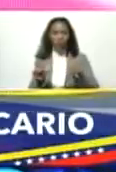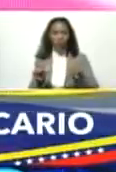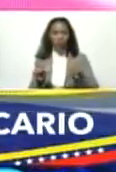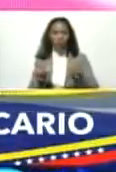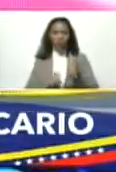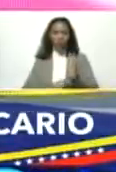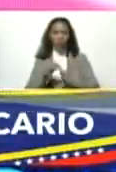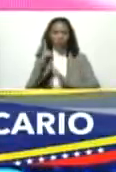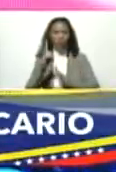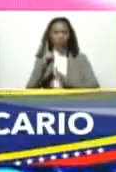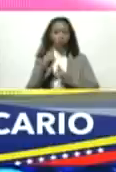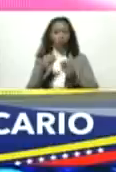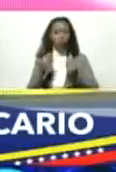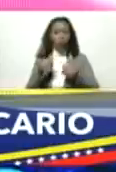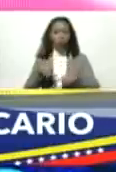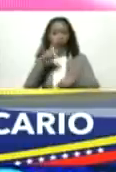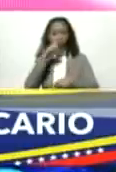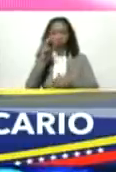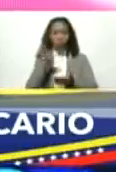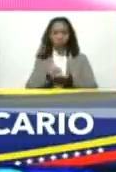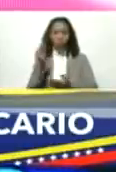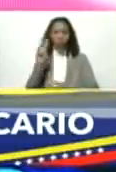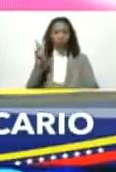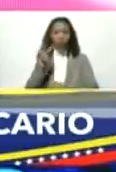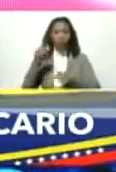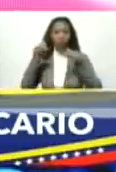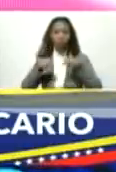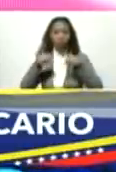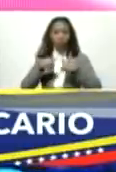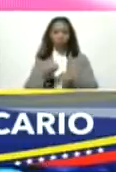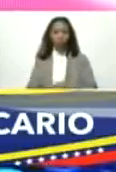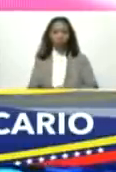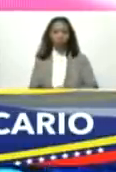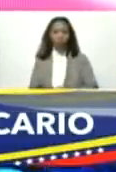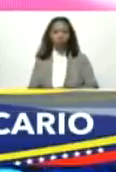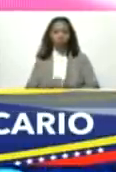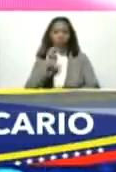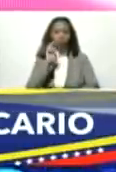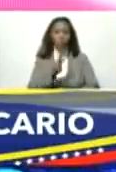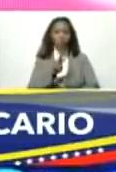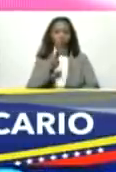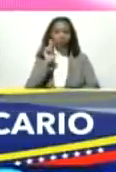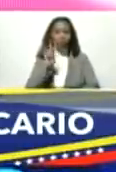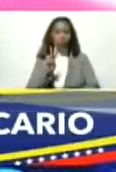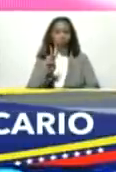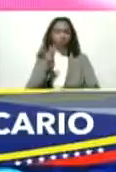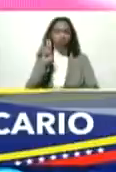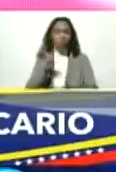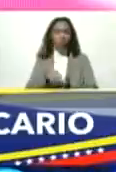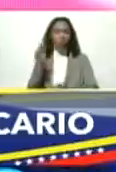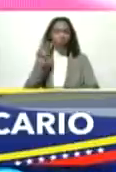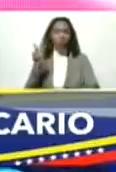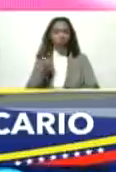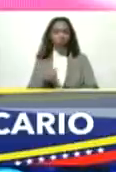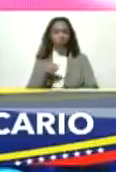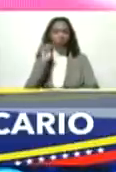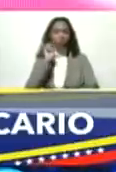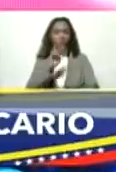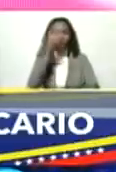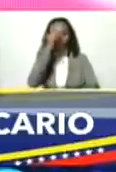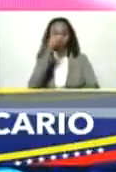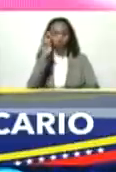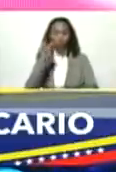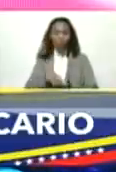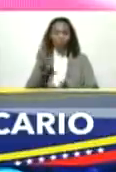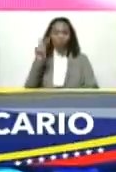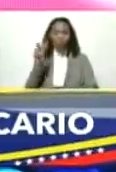desarrollo económico en este año 2022 hoy dos dos 2022 dos de febrero del